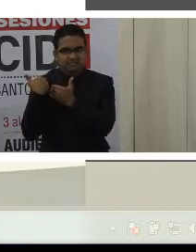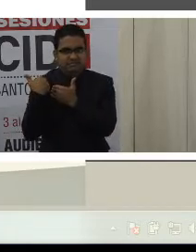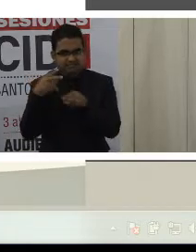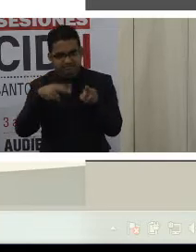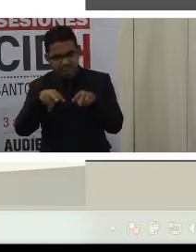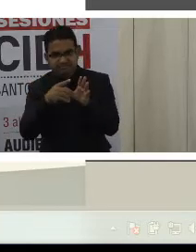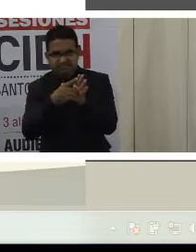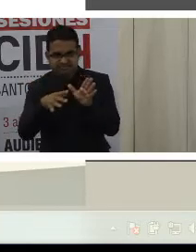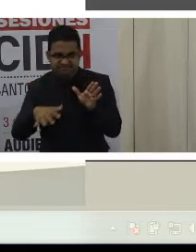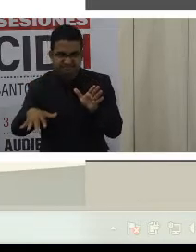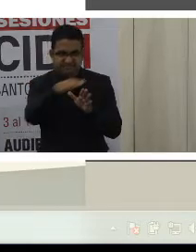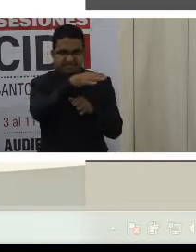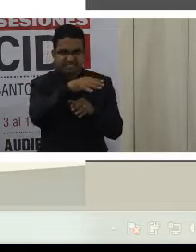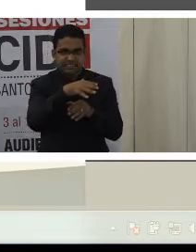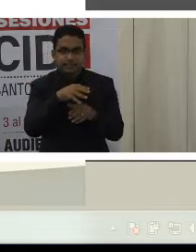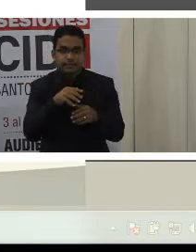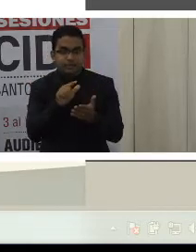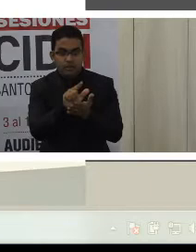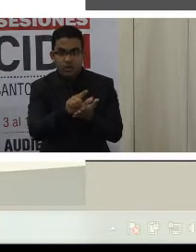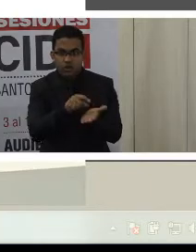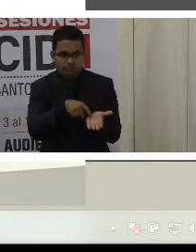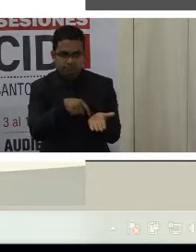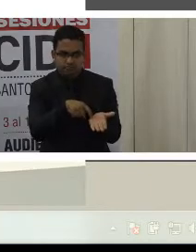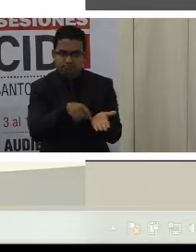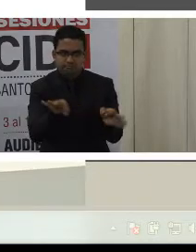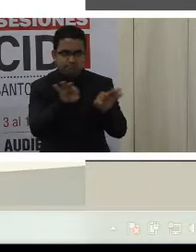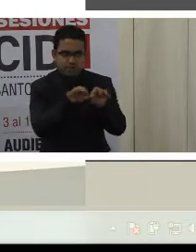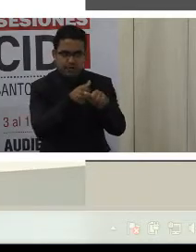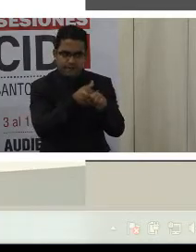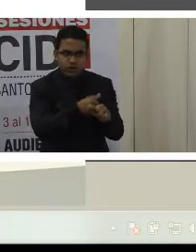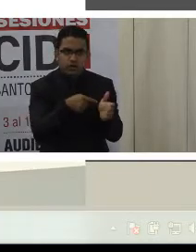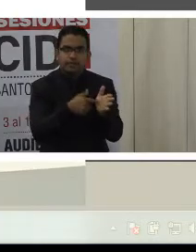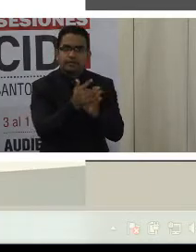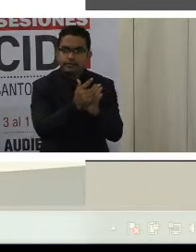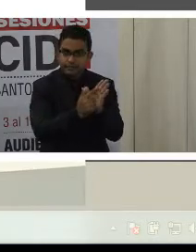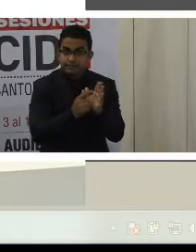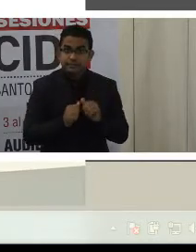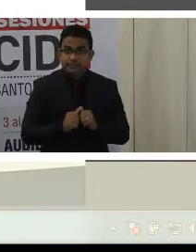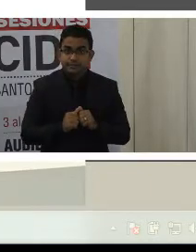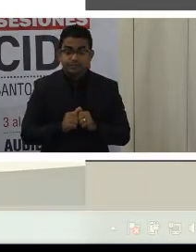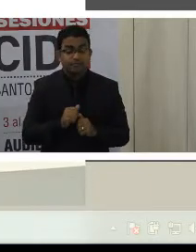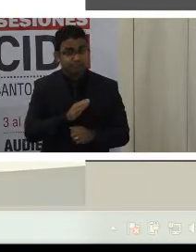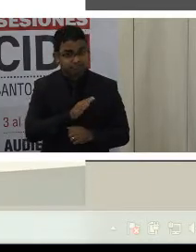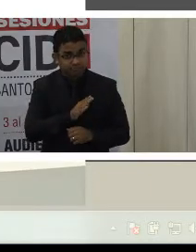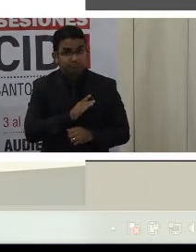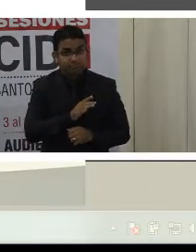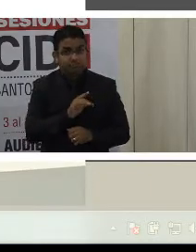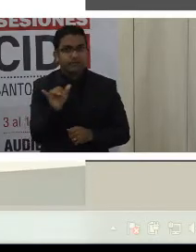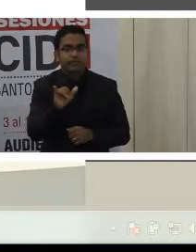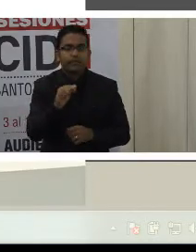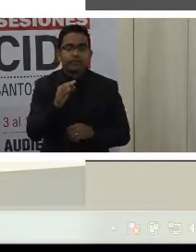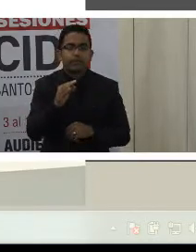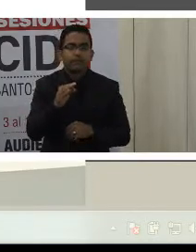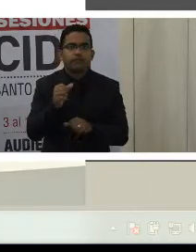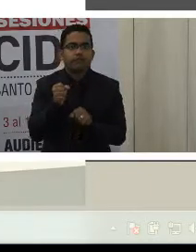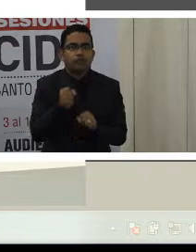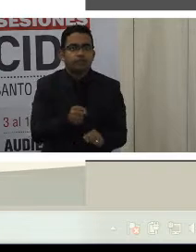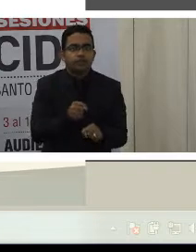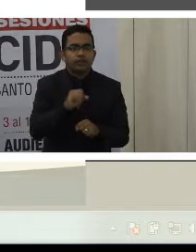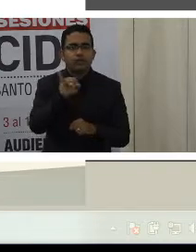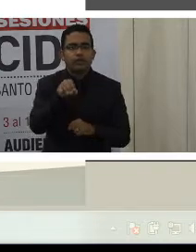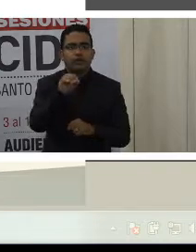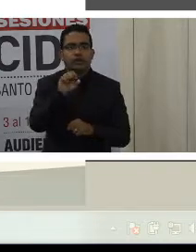esa inclusión plena y la calidad de vida de las personas con discapacidad. E igualmente, la Fundación Misión José Gregorio